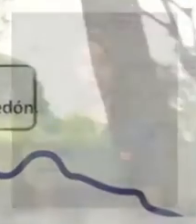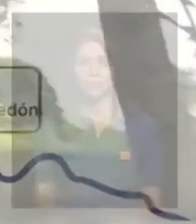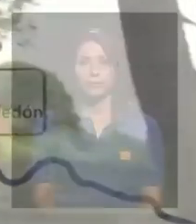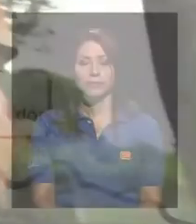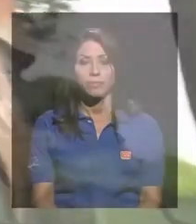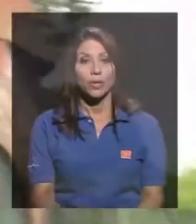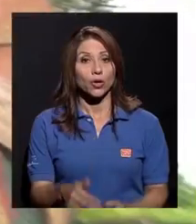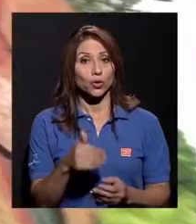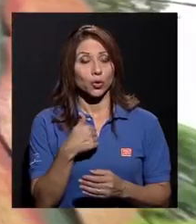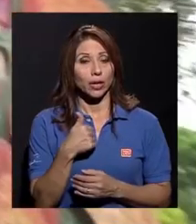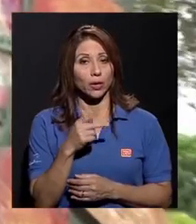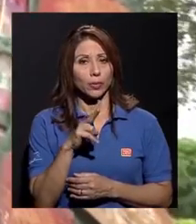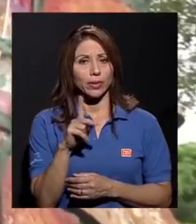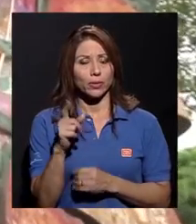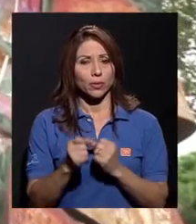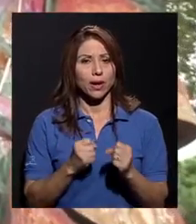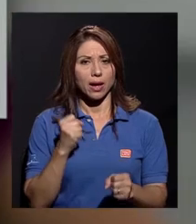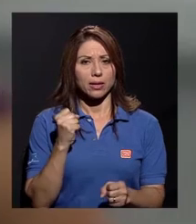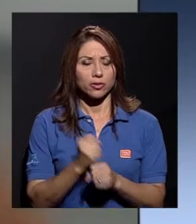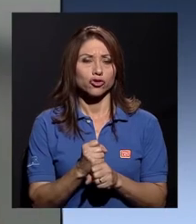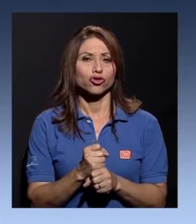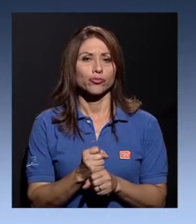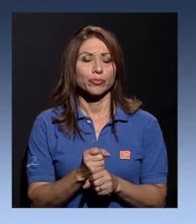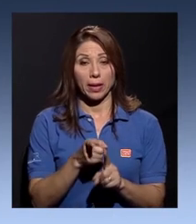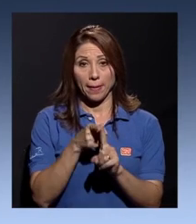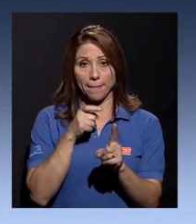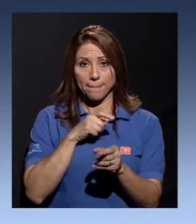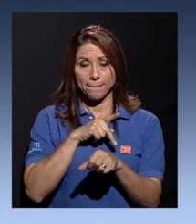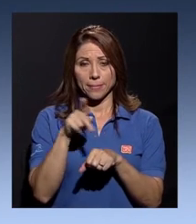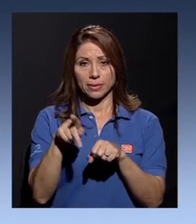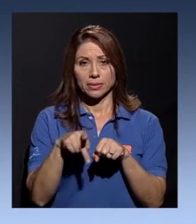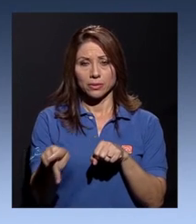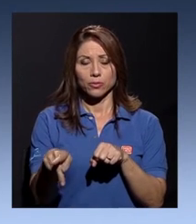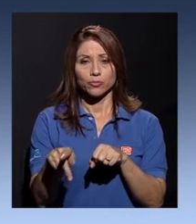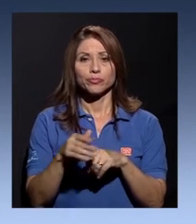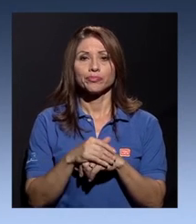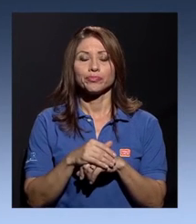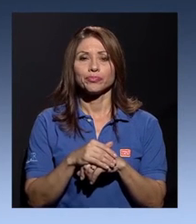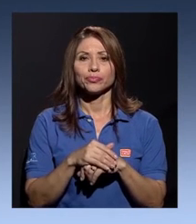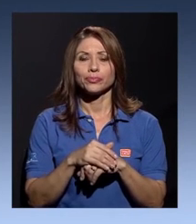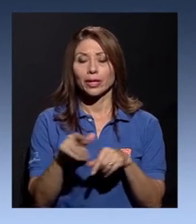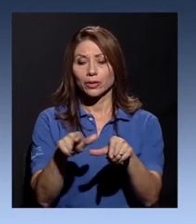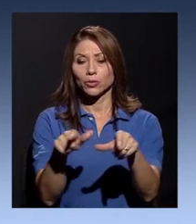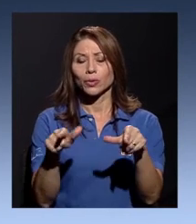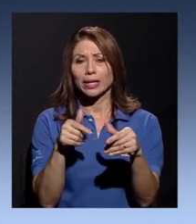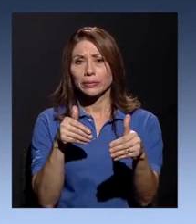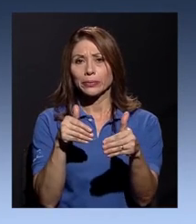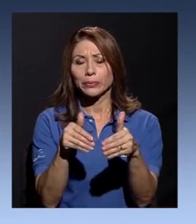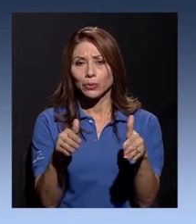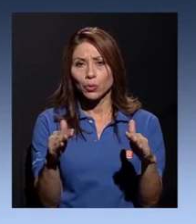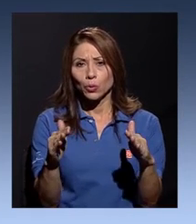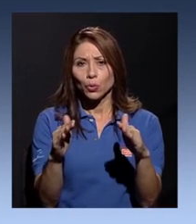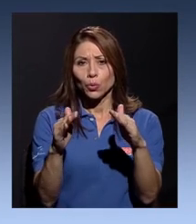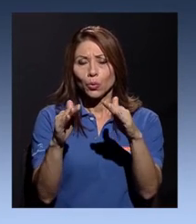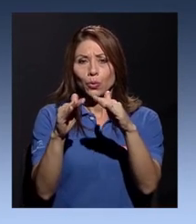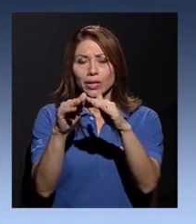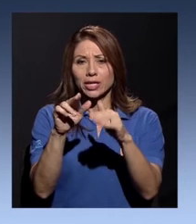Tengo 21 años, vengo de Pérez de Ledón, del sector del Chiripó, precisamente.